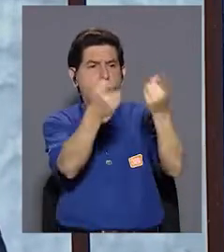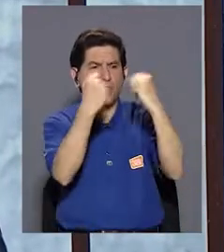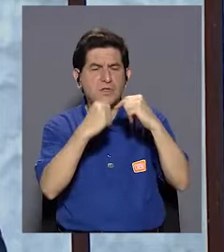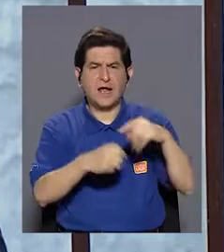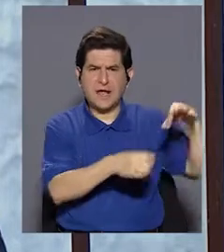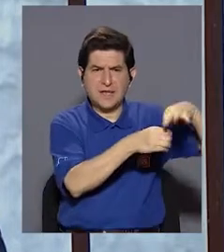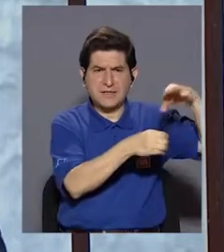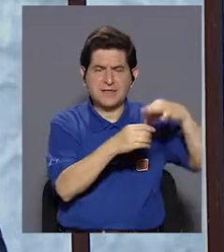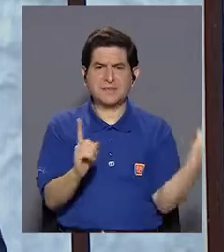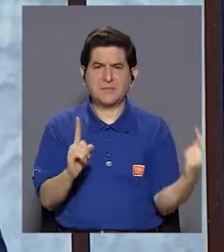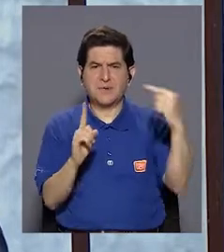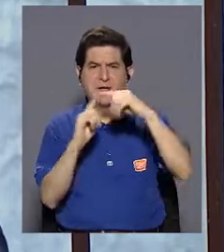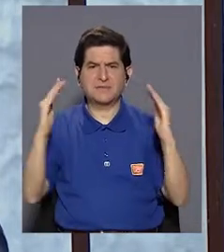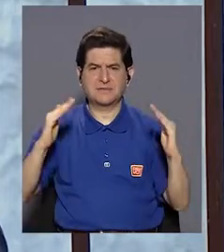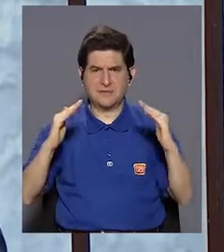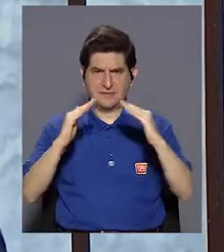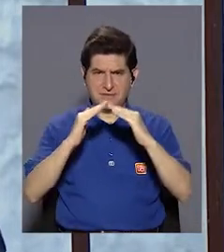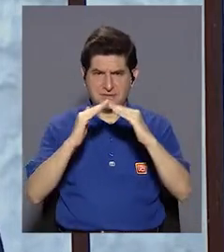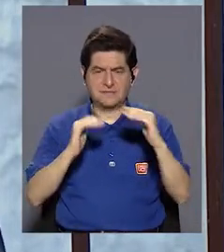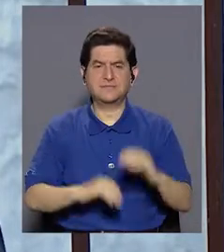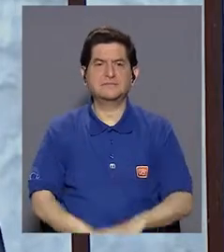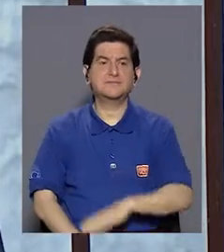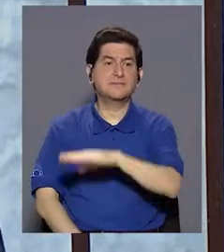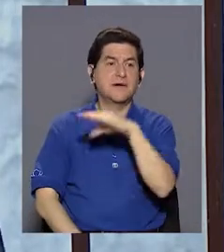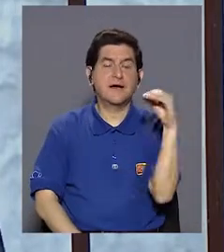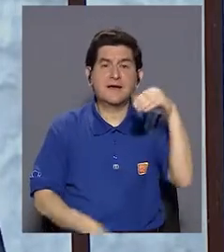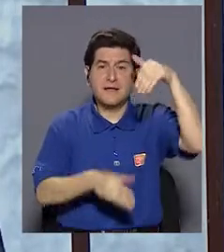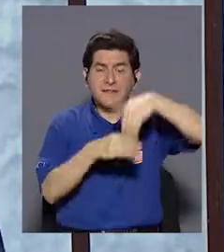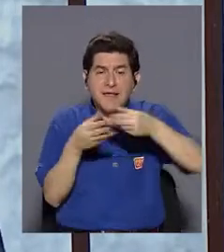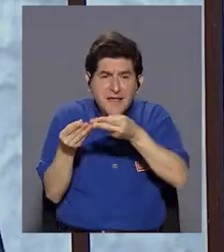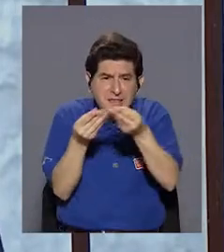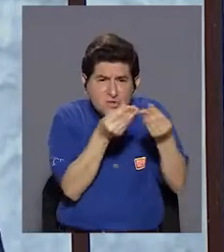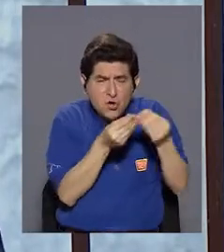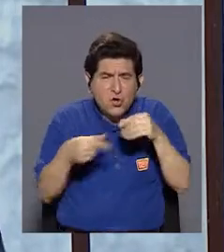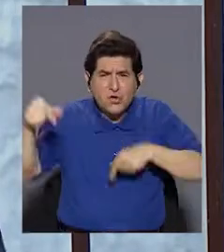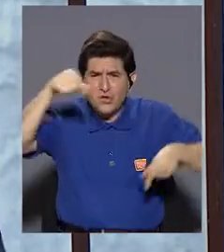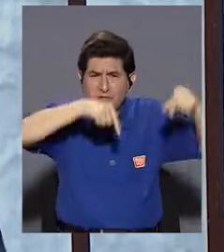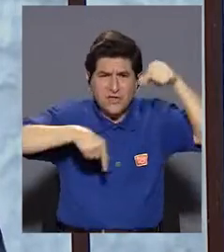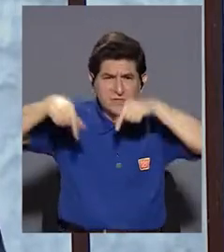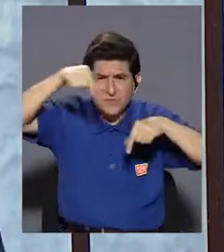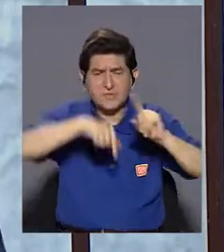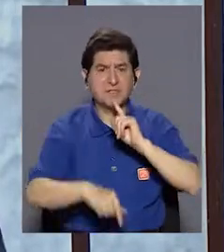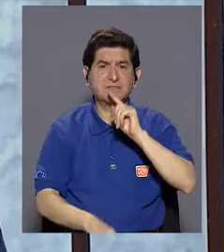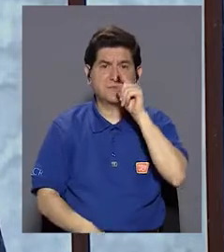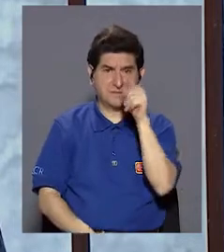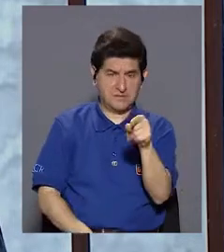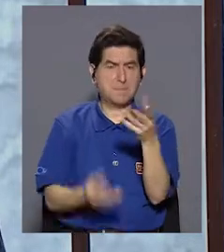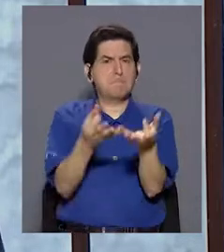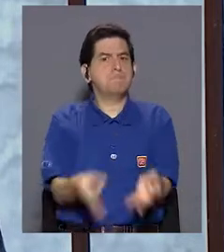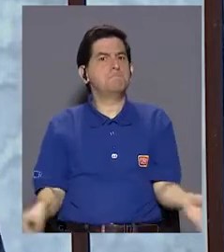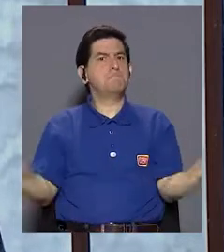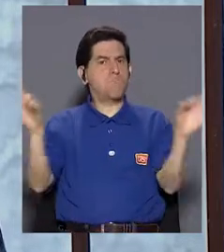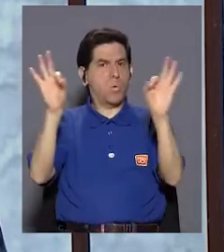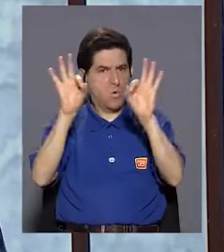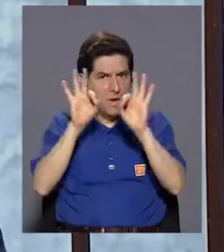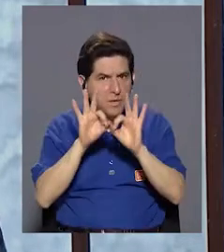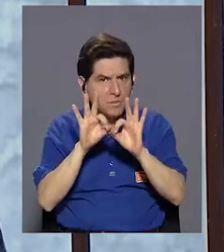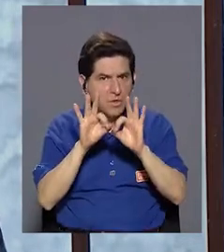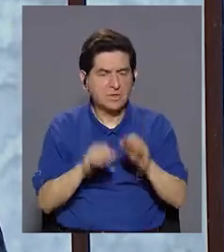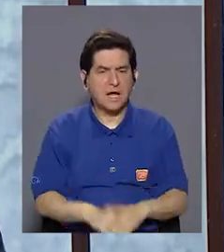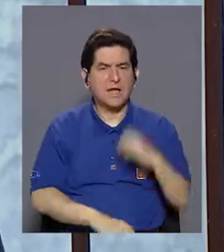campos agrícolas a la casa. Y dentro de las sustancias químicas también mencionadas, importantísimas,